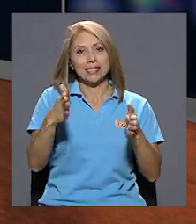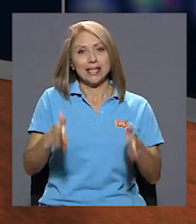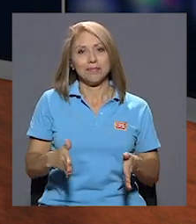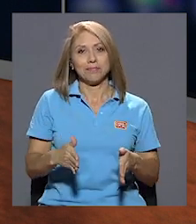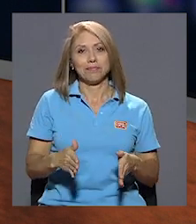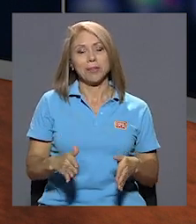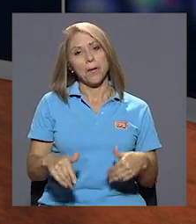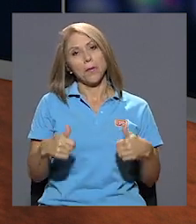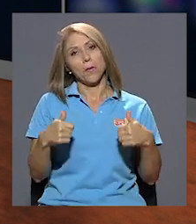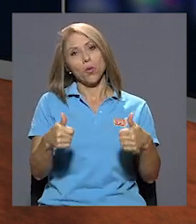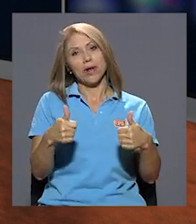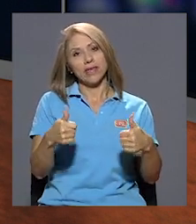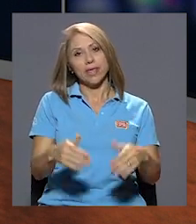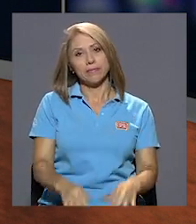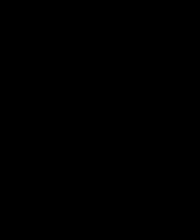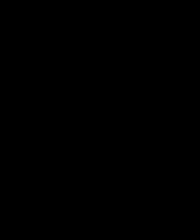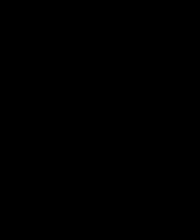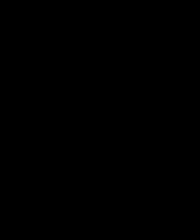Pura.